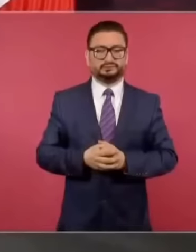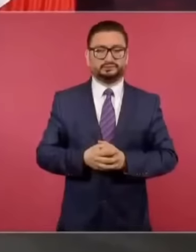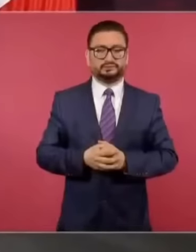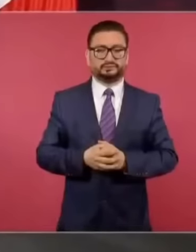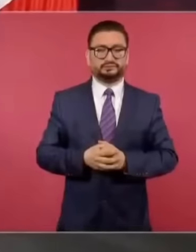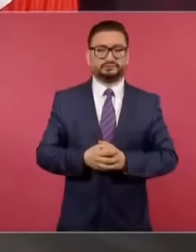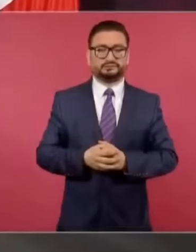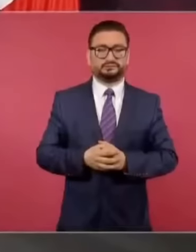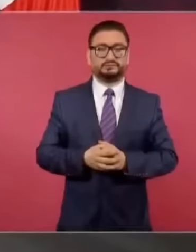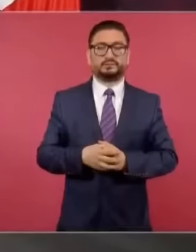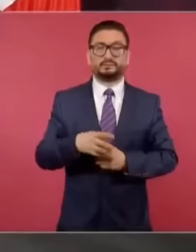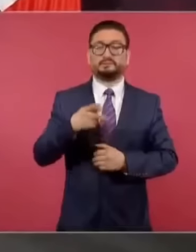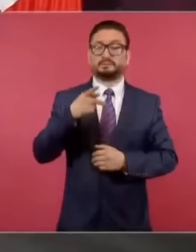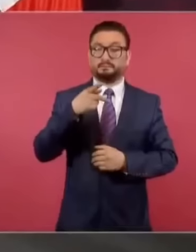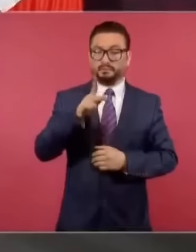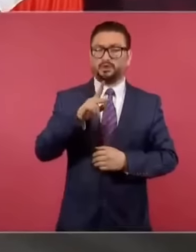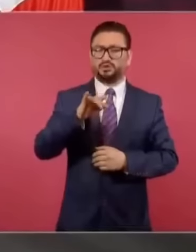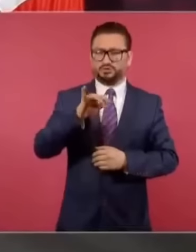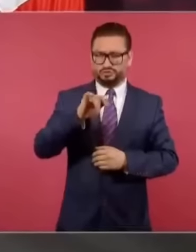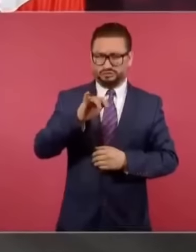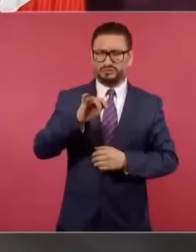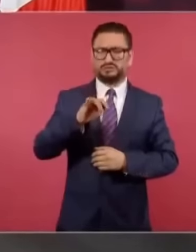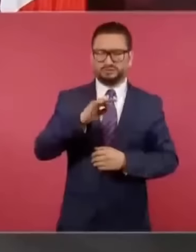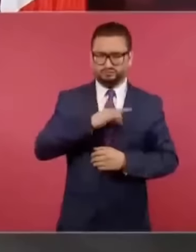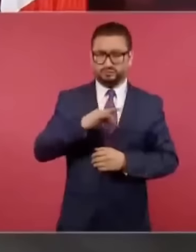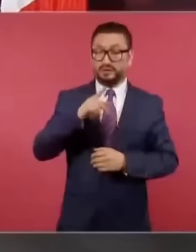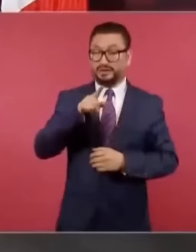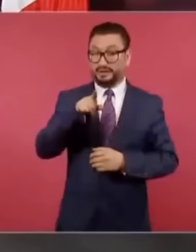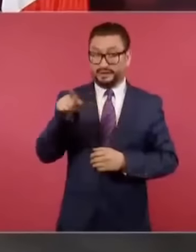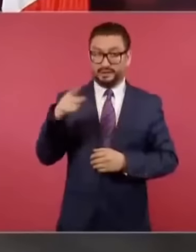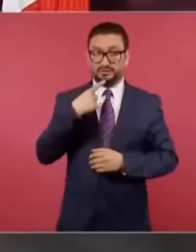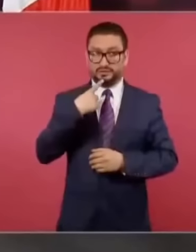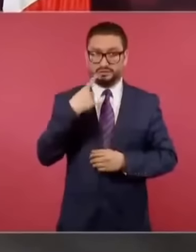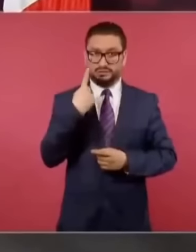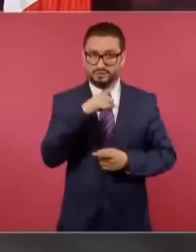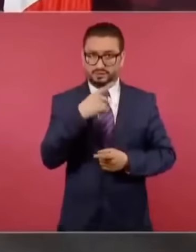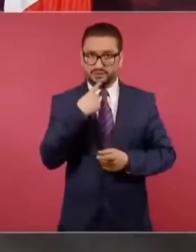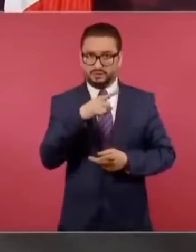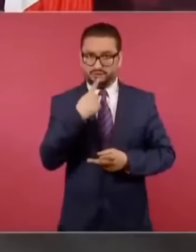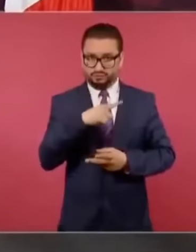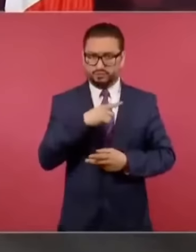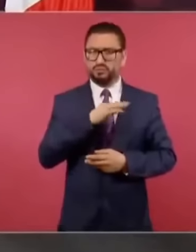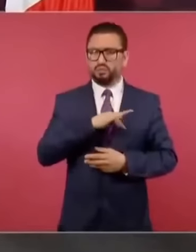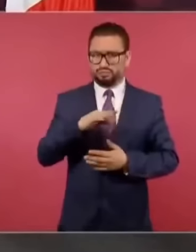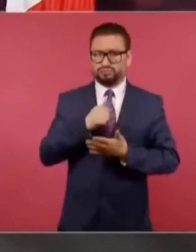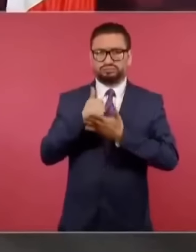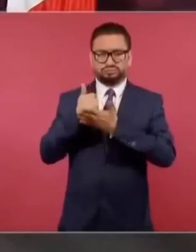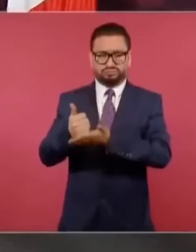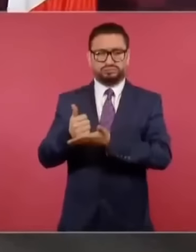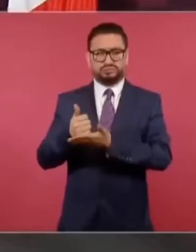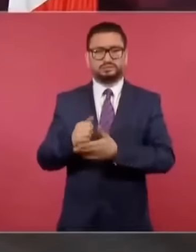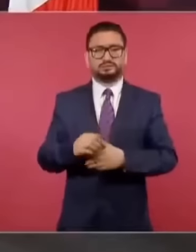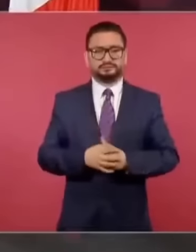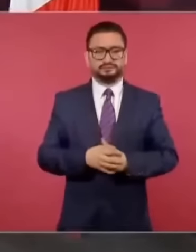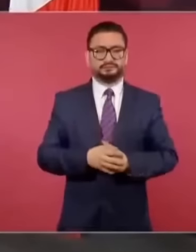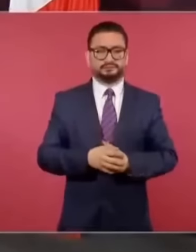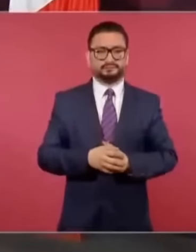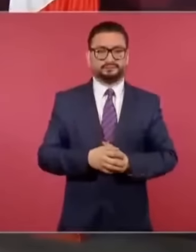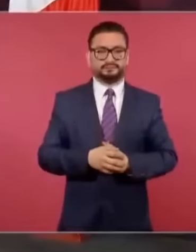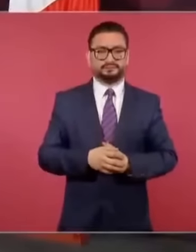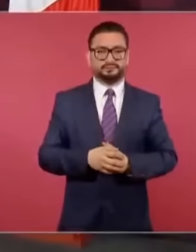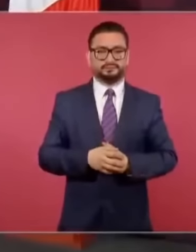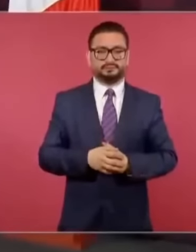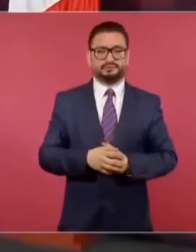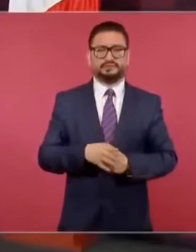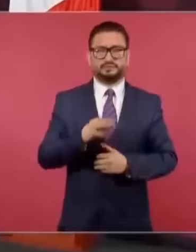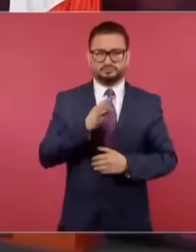pero sí hay forma, si presentan denuncia, de ayudarlos, sí hay manera de